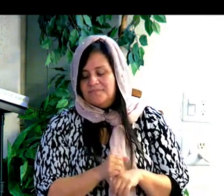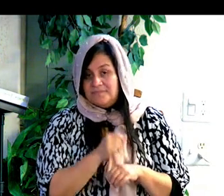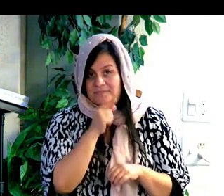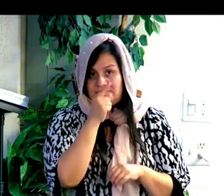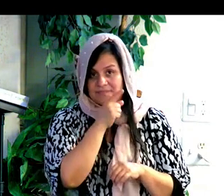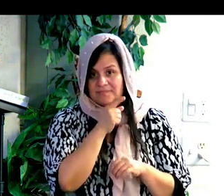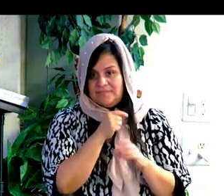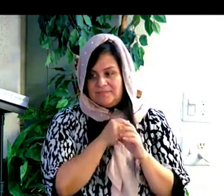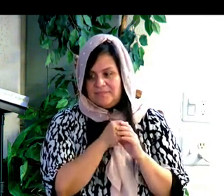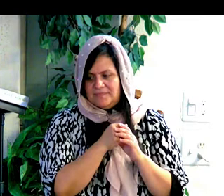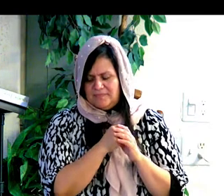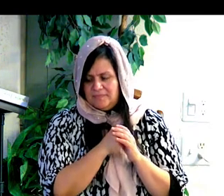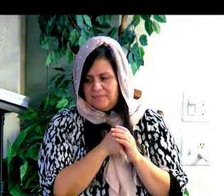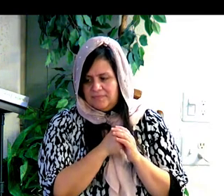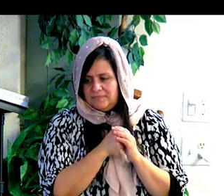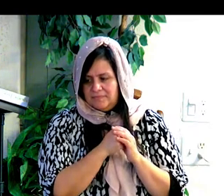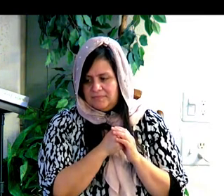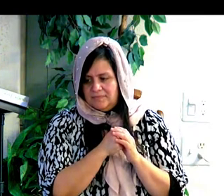Santo.